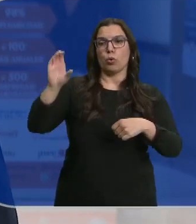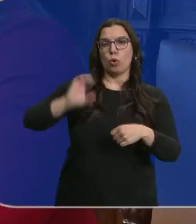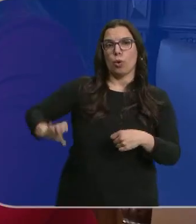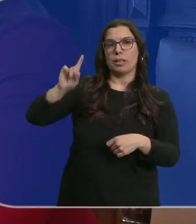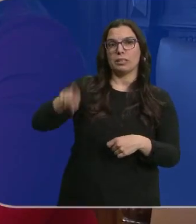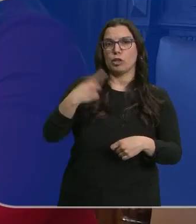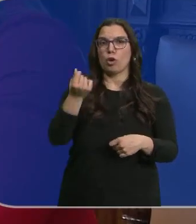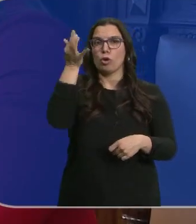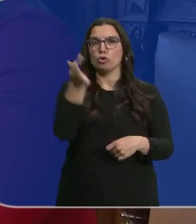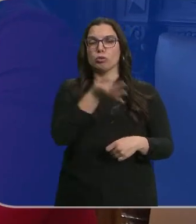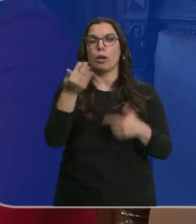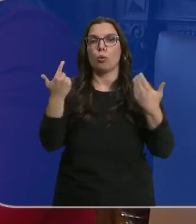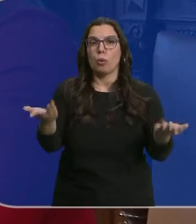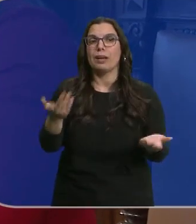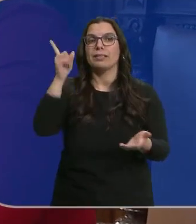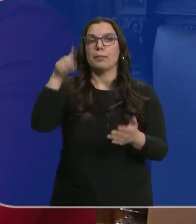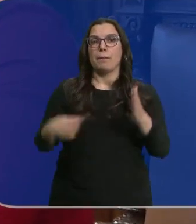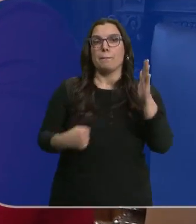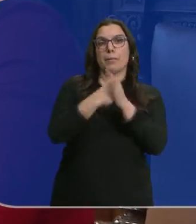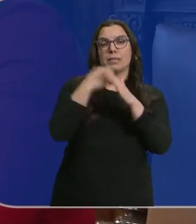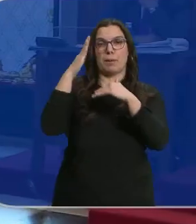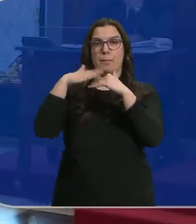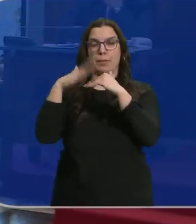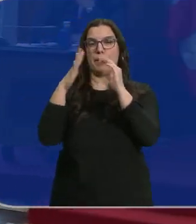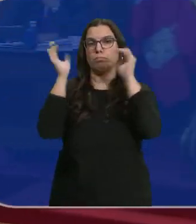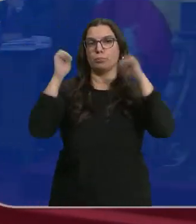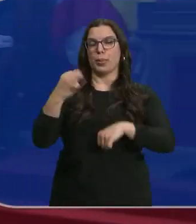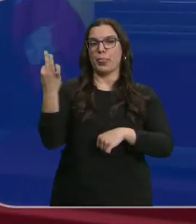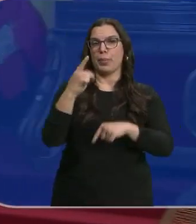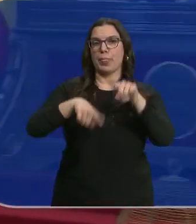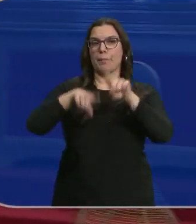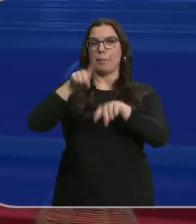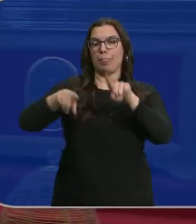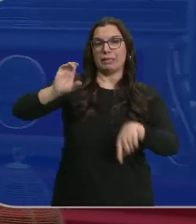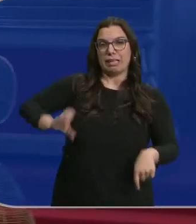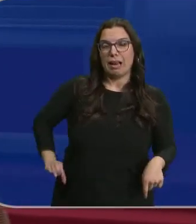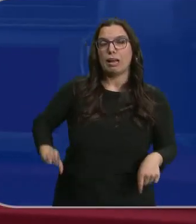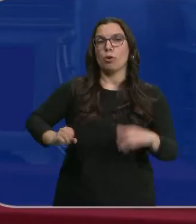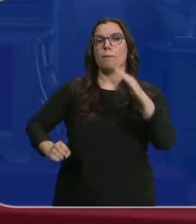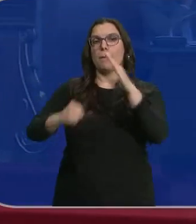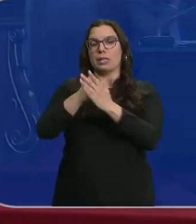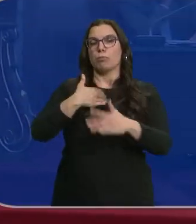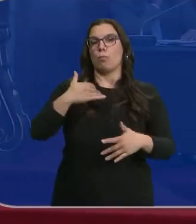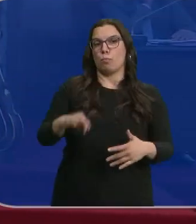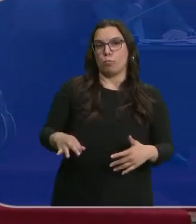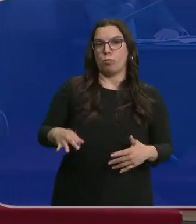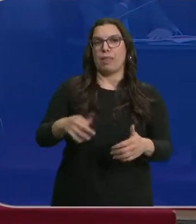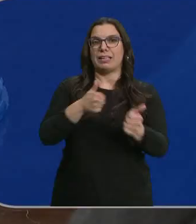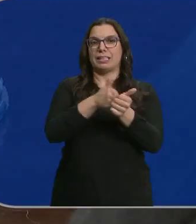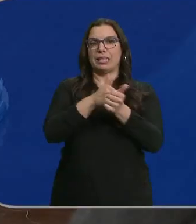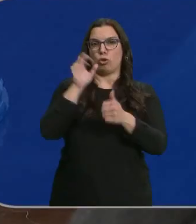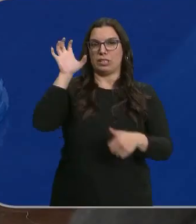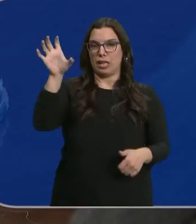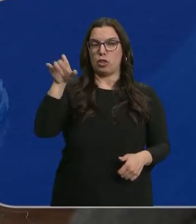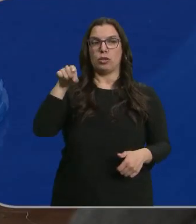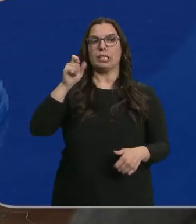se cobra, y lo que se cobra. Y que esa cantidad máxima y mínima se determinaría en función del salario máximo que pueden tener los secretarios de